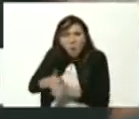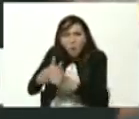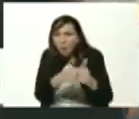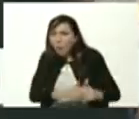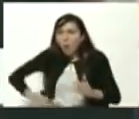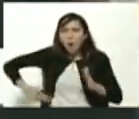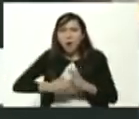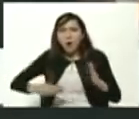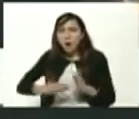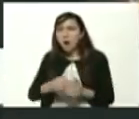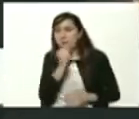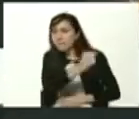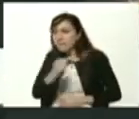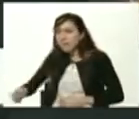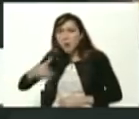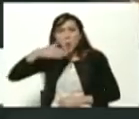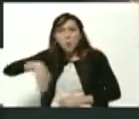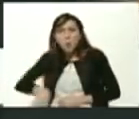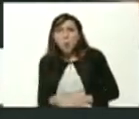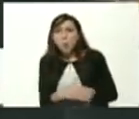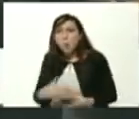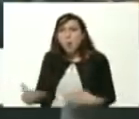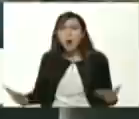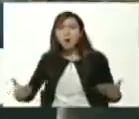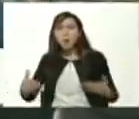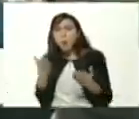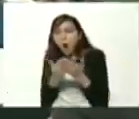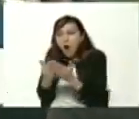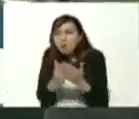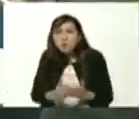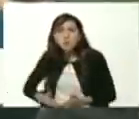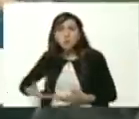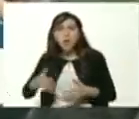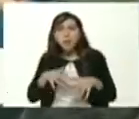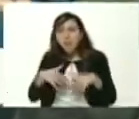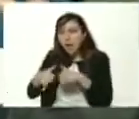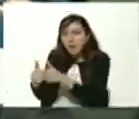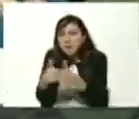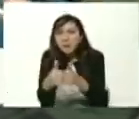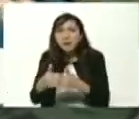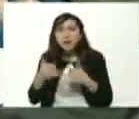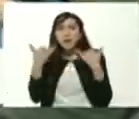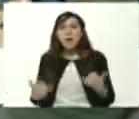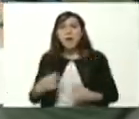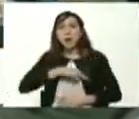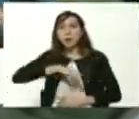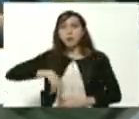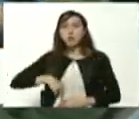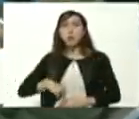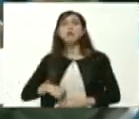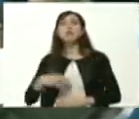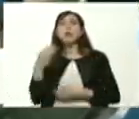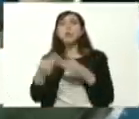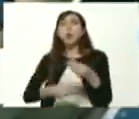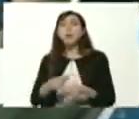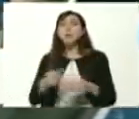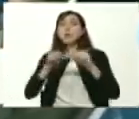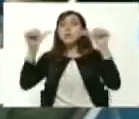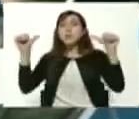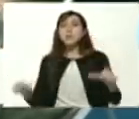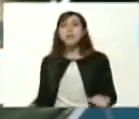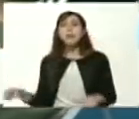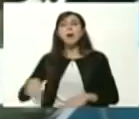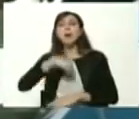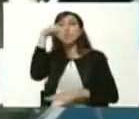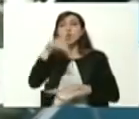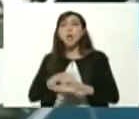asesinan a su pueblo persiguen y asesinan a sus estudiantes y hoy acá nosotros estamos lanzando el sistema nacional de